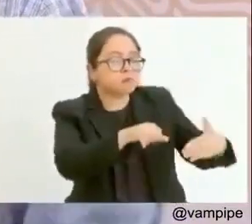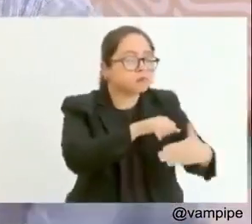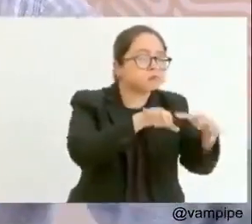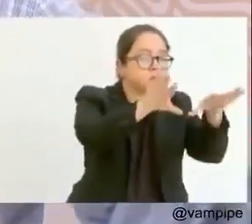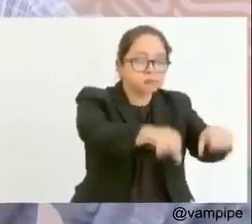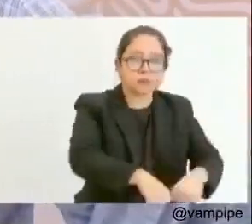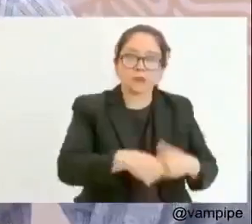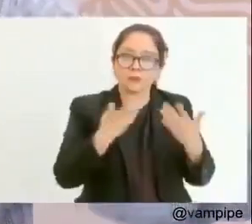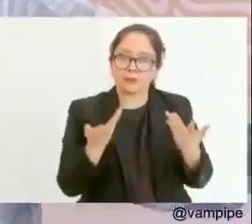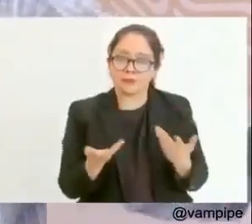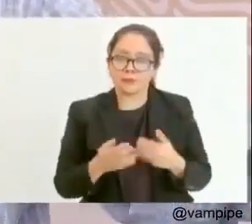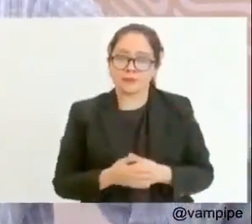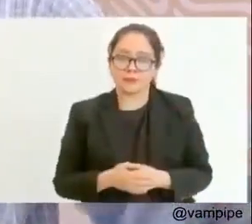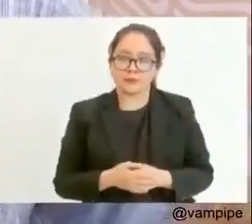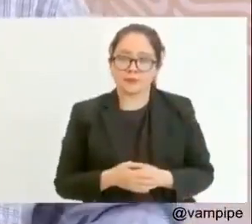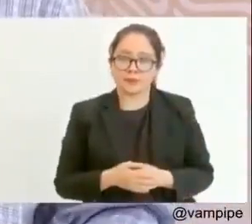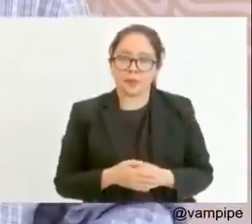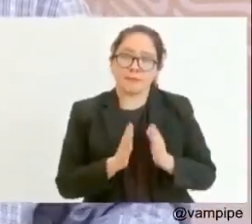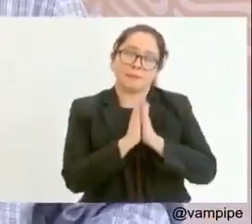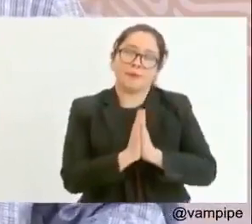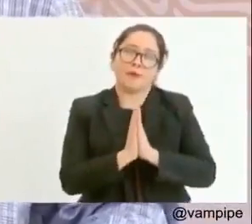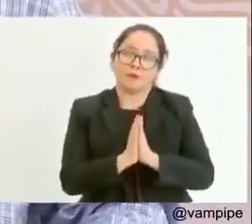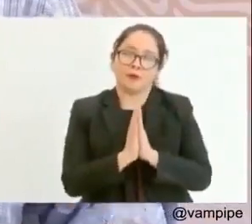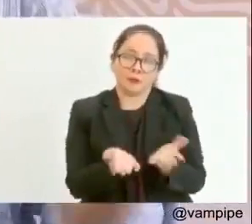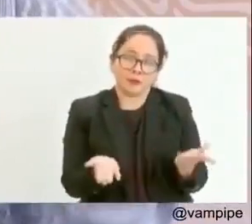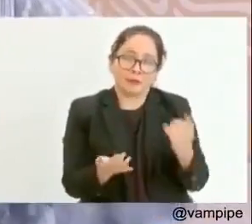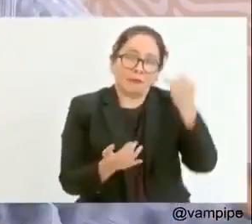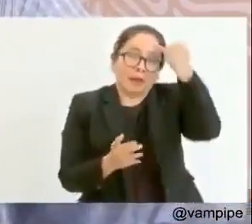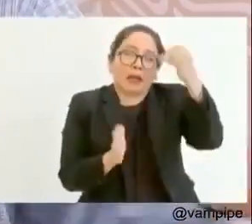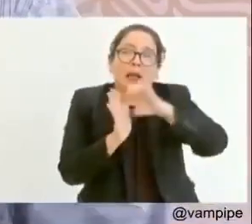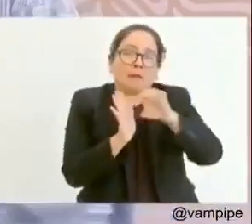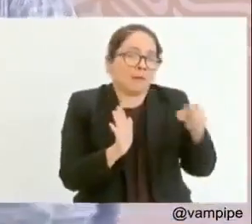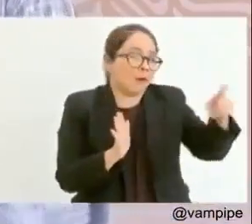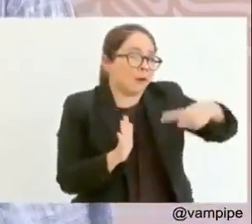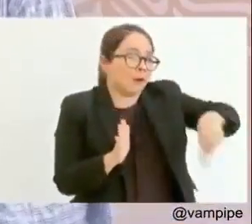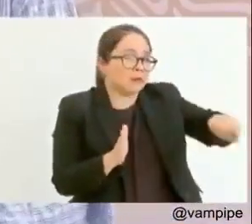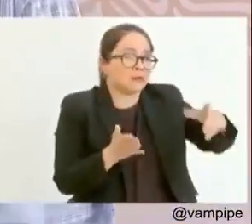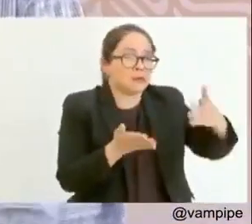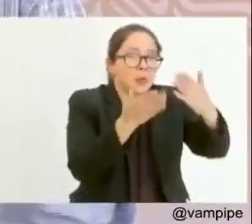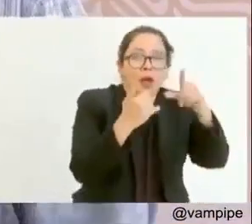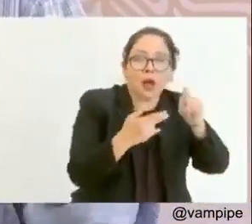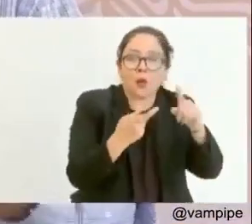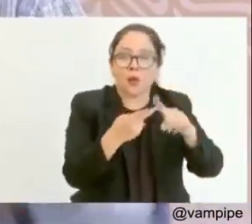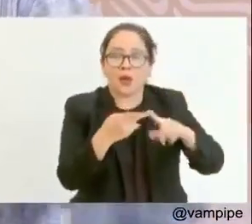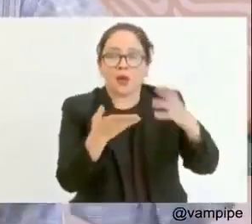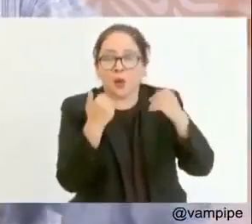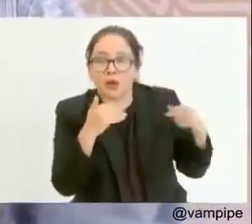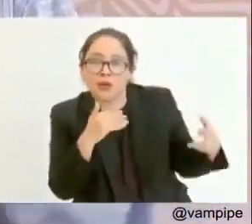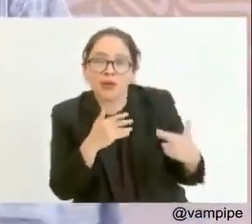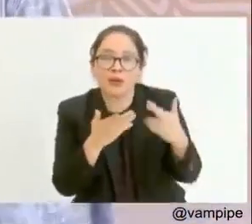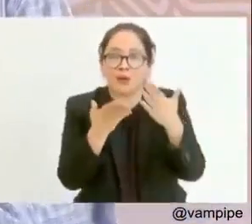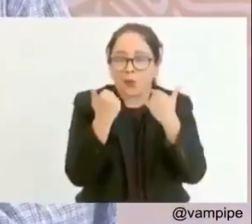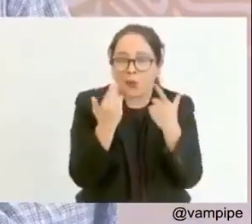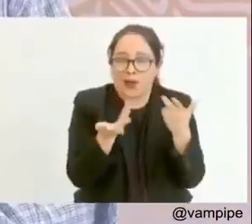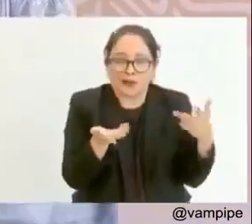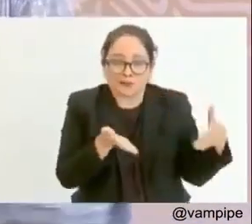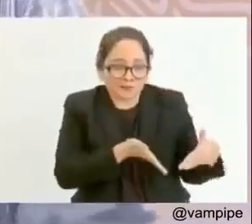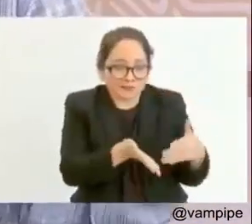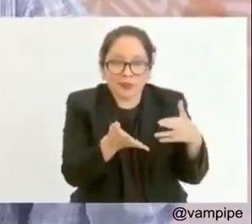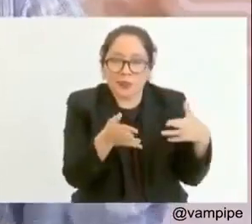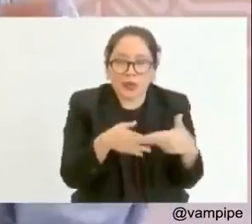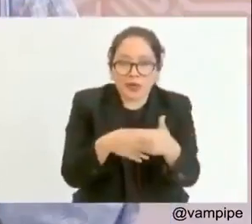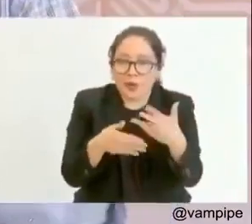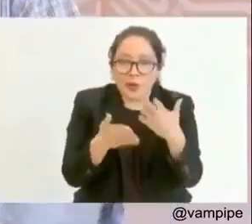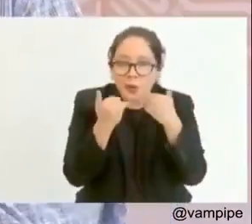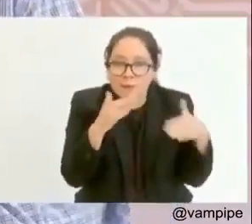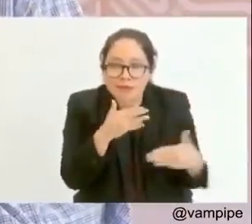¿Y dónde van a pescar si no hay agua, si no hay río, si no hay arroyo y